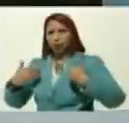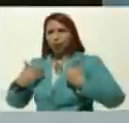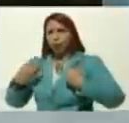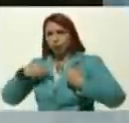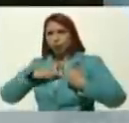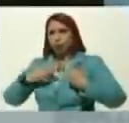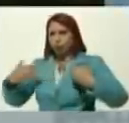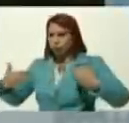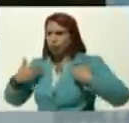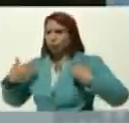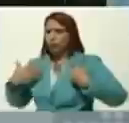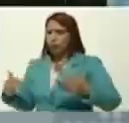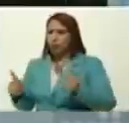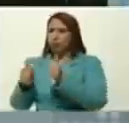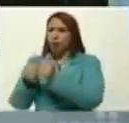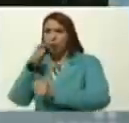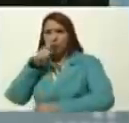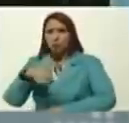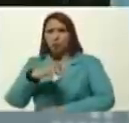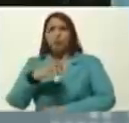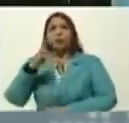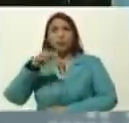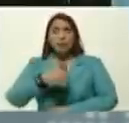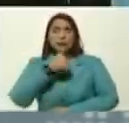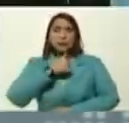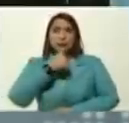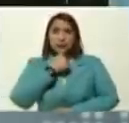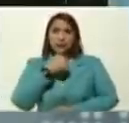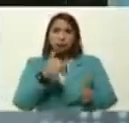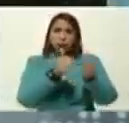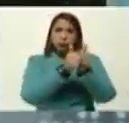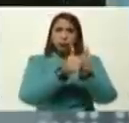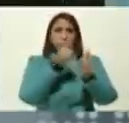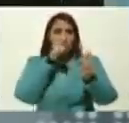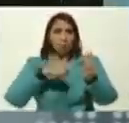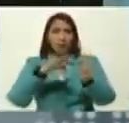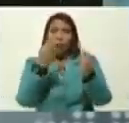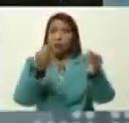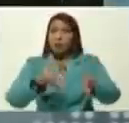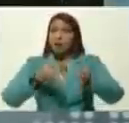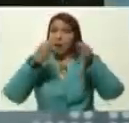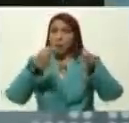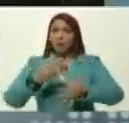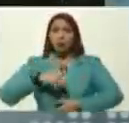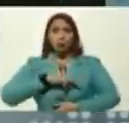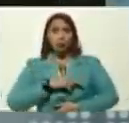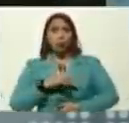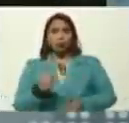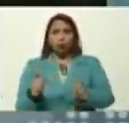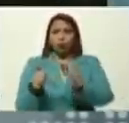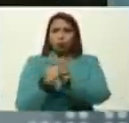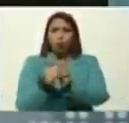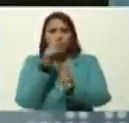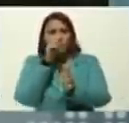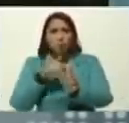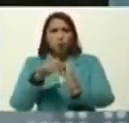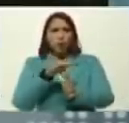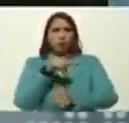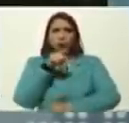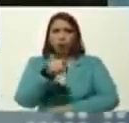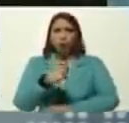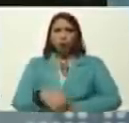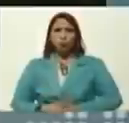gente, cuando hay que resistir, hemos resistido, al lado de la gente, siempre, siempre, siempre hemos estado al lado, tuyo,